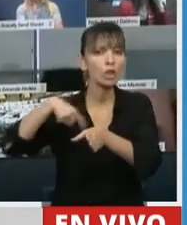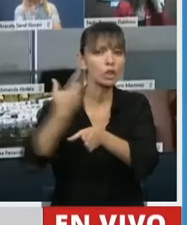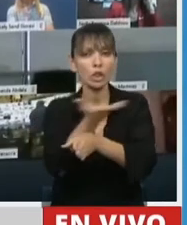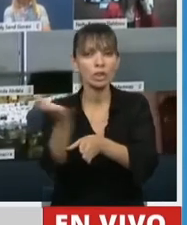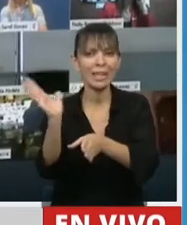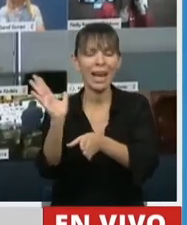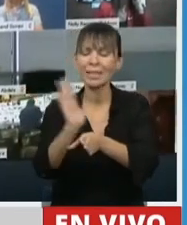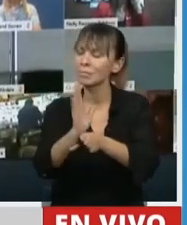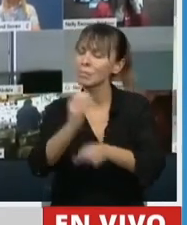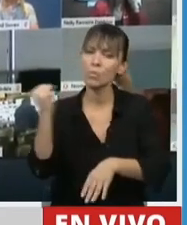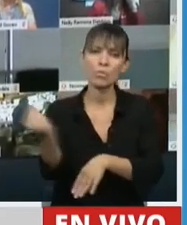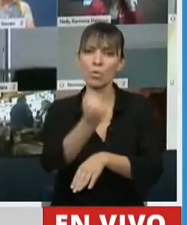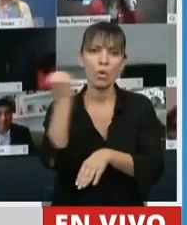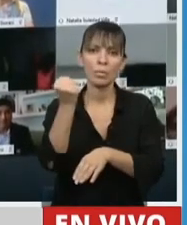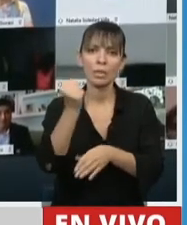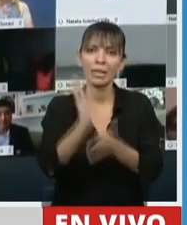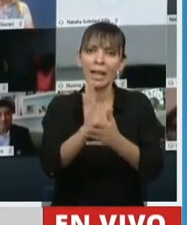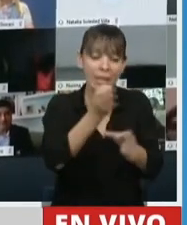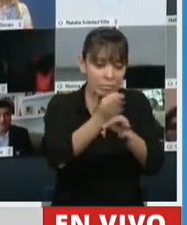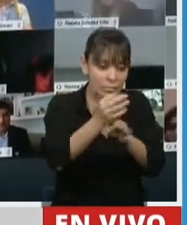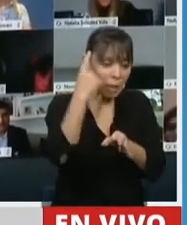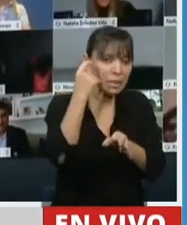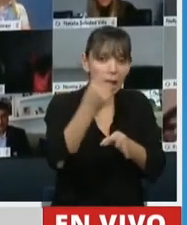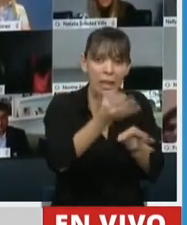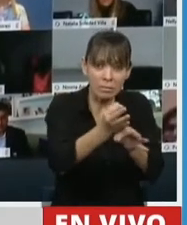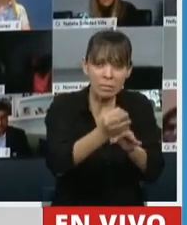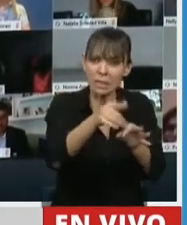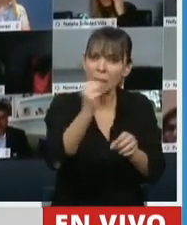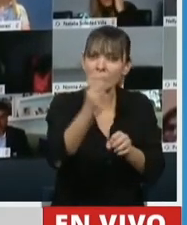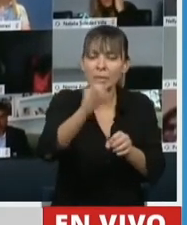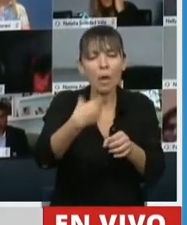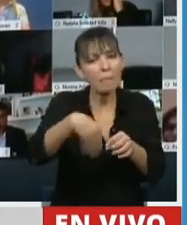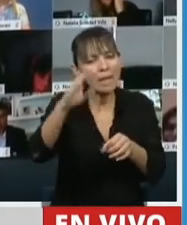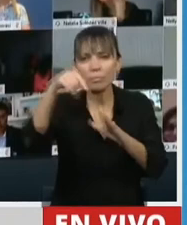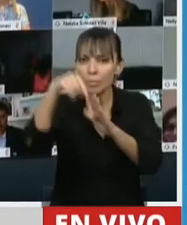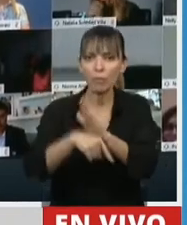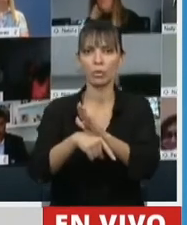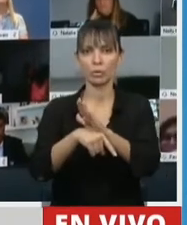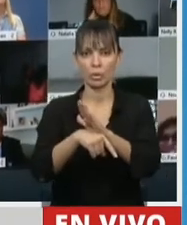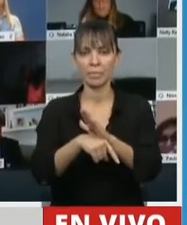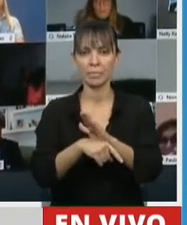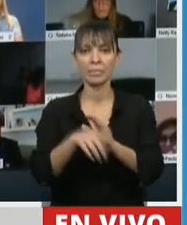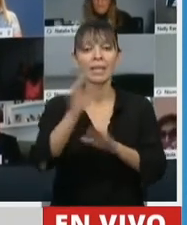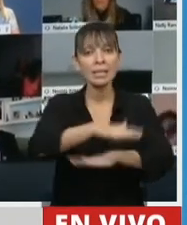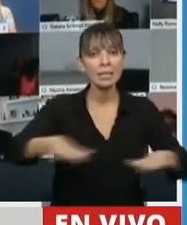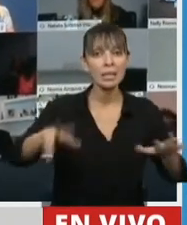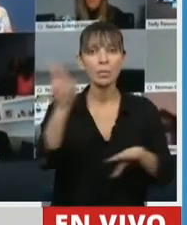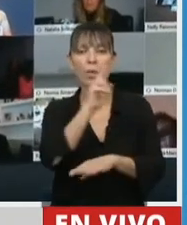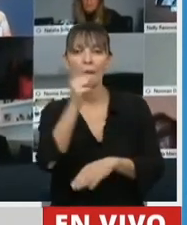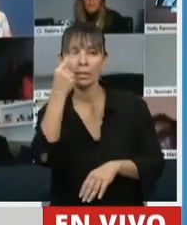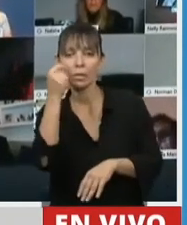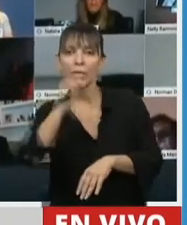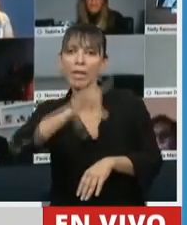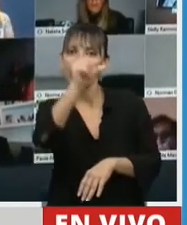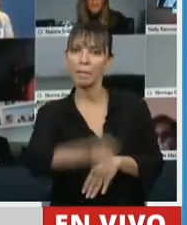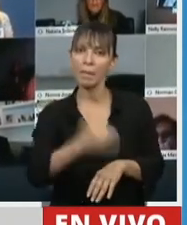allá de la función educativa. Y que los chicos y chicas más pobres de nuestro país, que sabemos que tenemos índices que